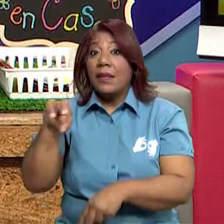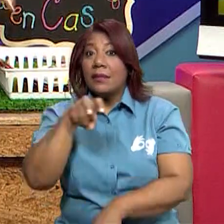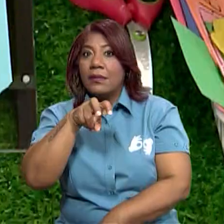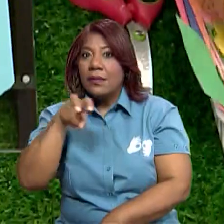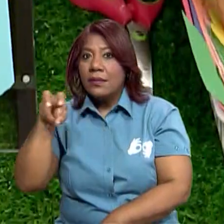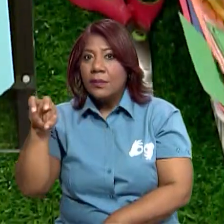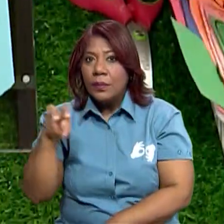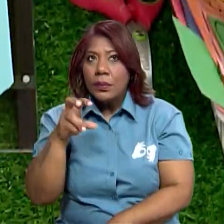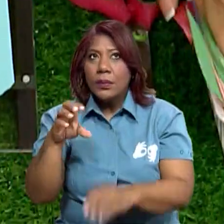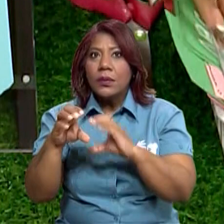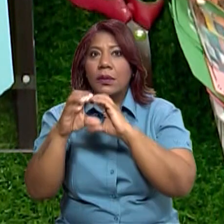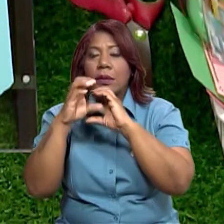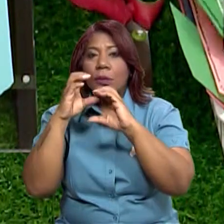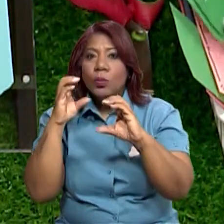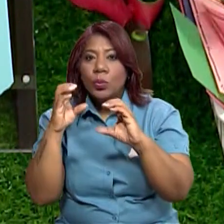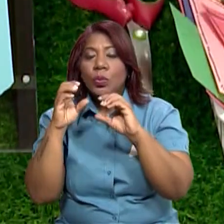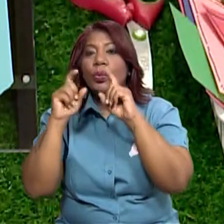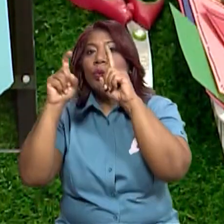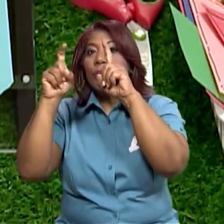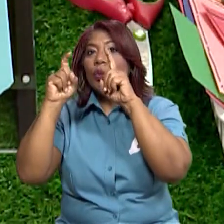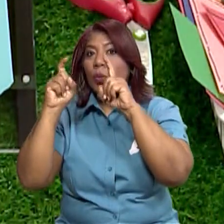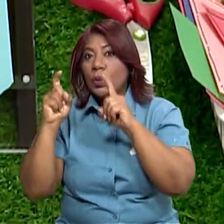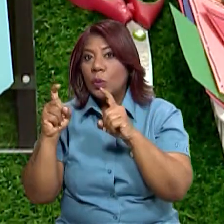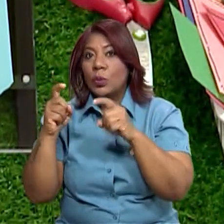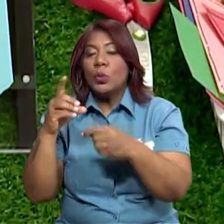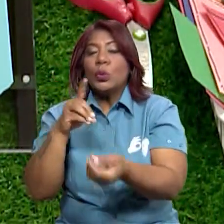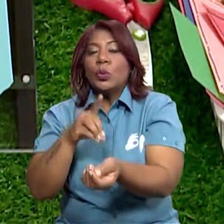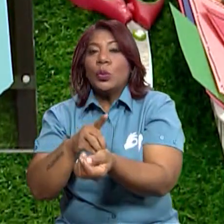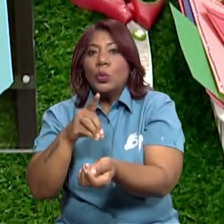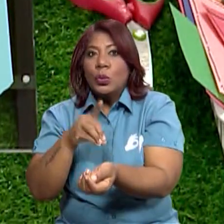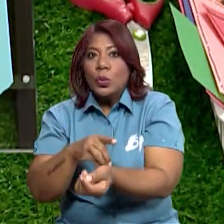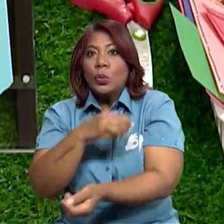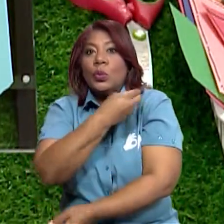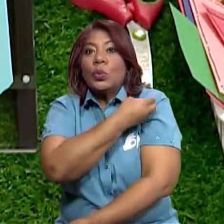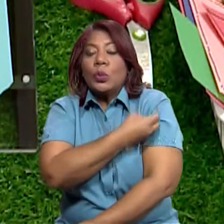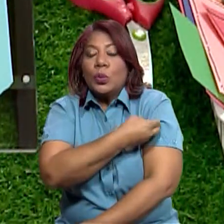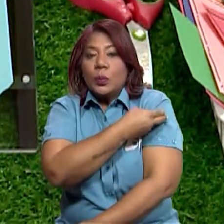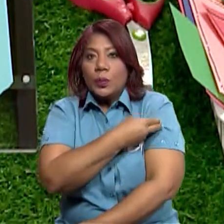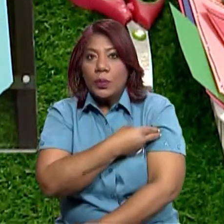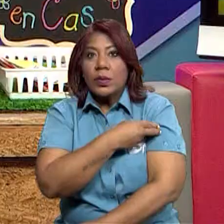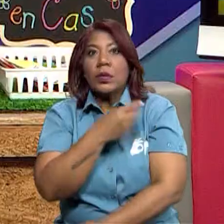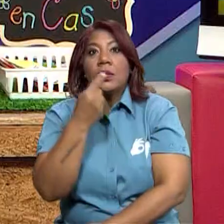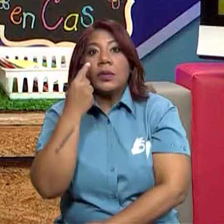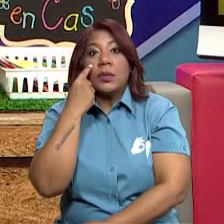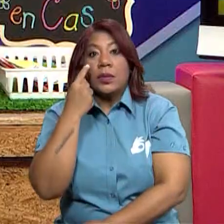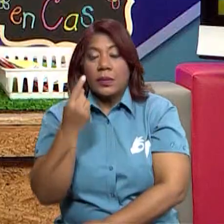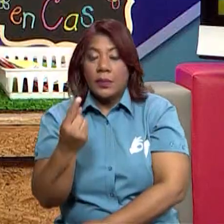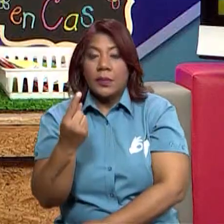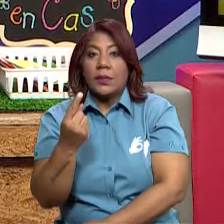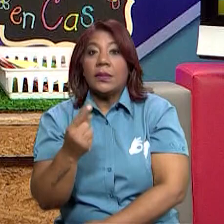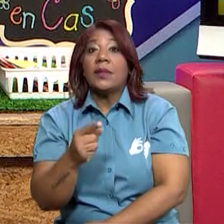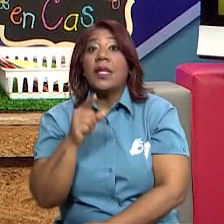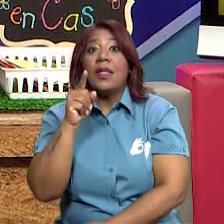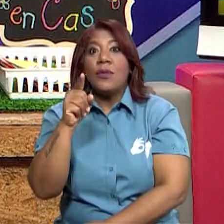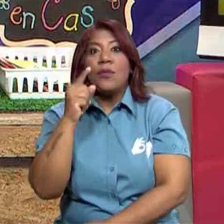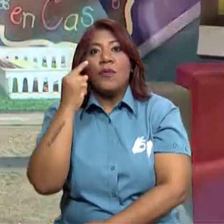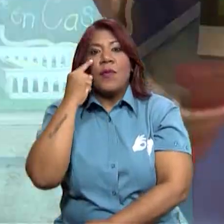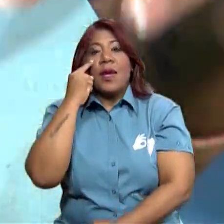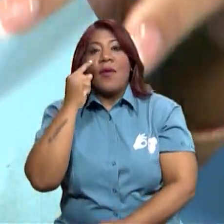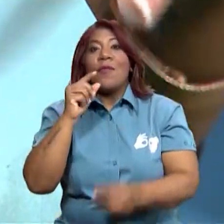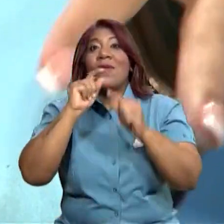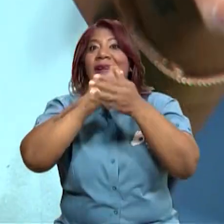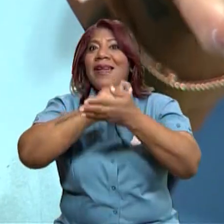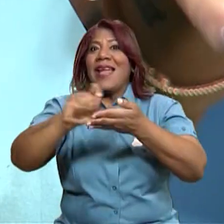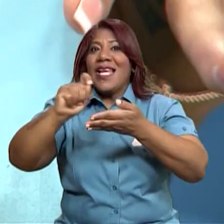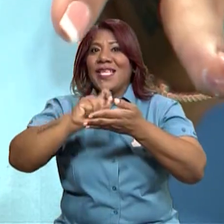Aquí coloqué, realicé también, por lo menos ejemplo este, que es como un tablero, para dar la idea de que también el sector terciario,